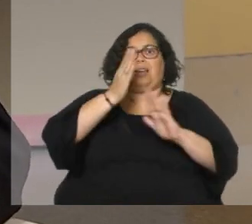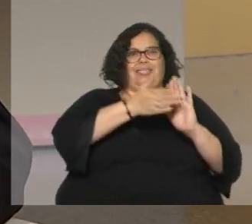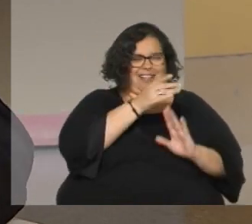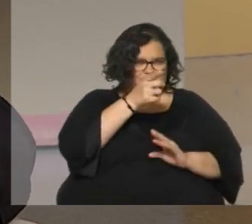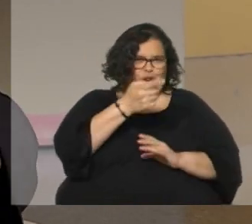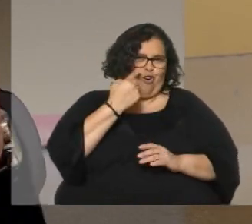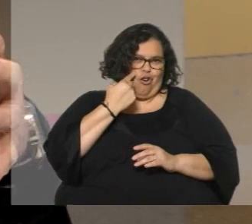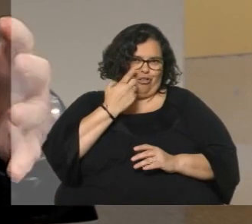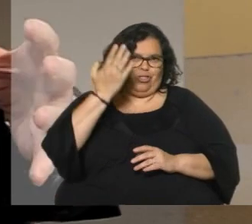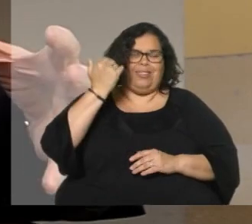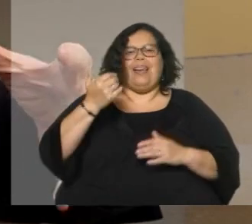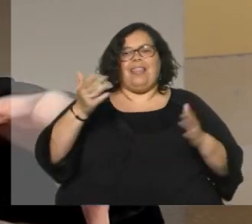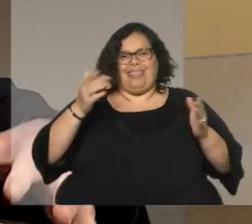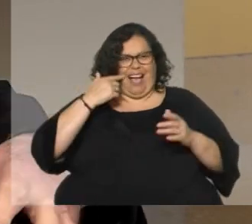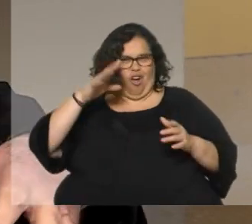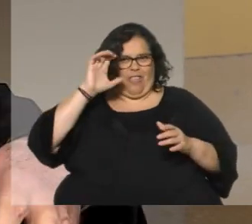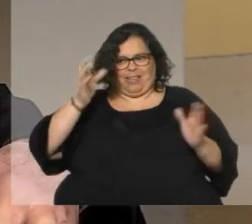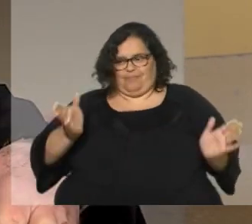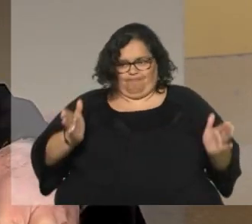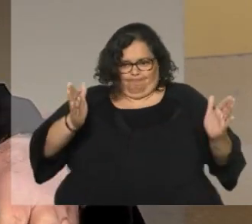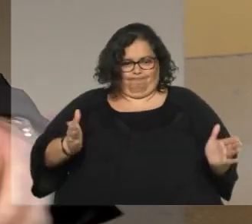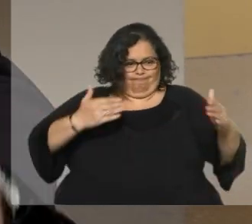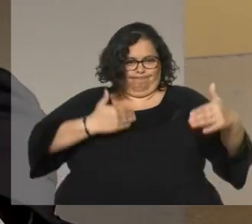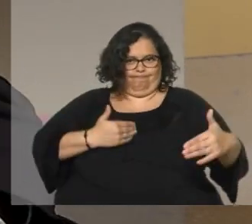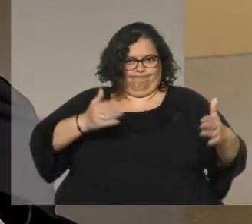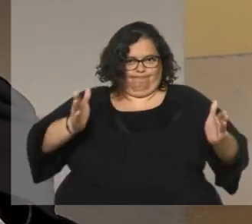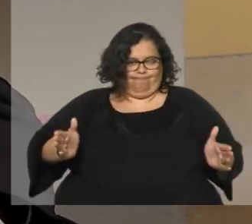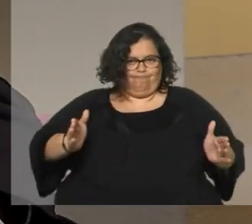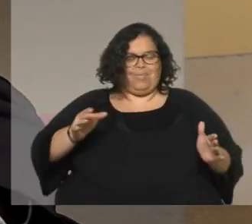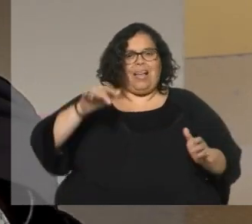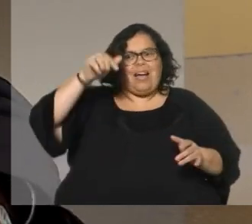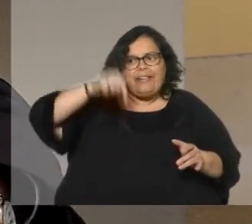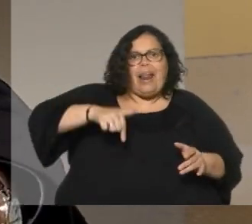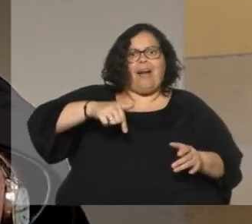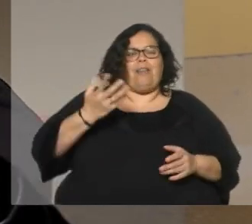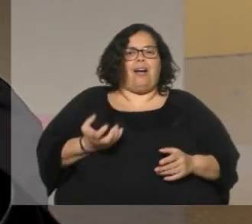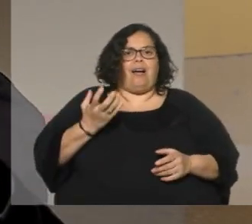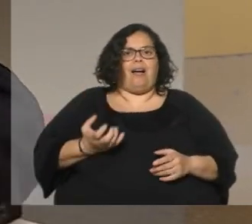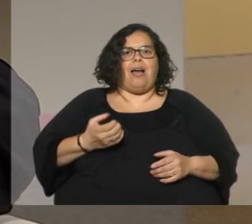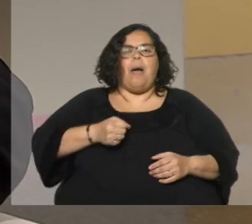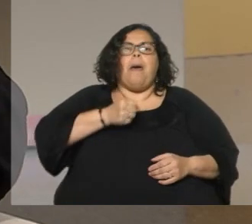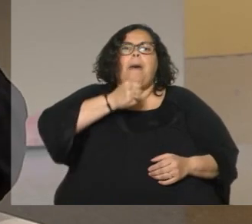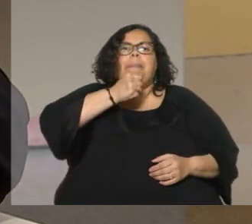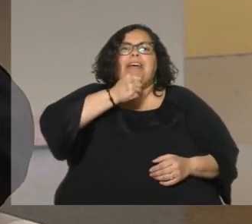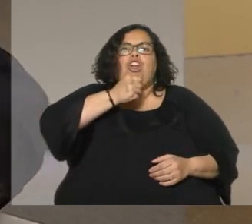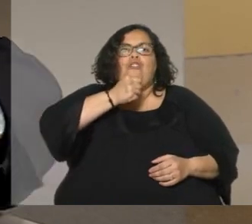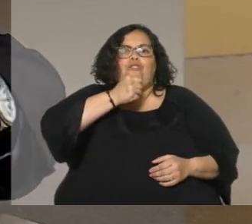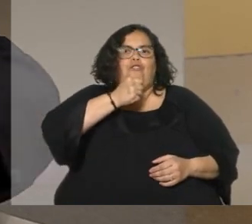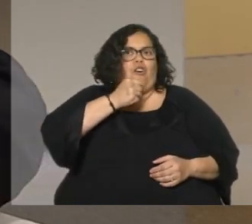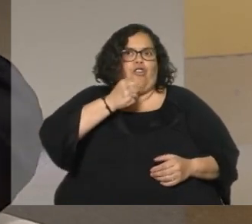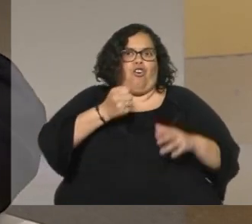supuesto con aquellos grabadores que eran más grandes que la falda donde uno está sentado aquellos micrófonos descomunales que no te entraban en el bolsillo